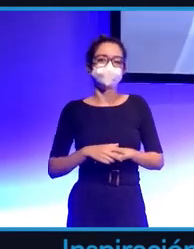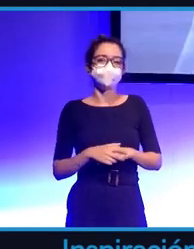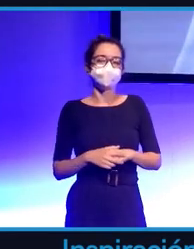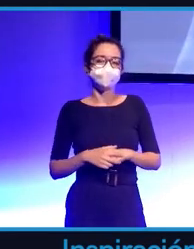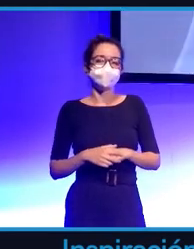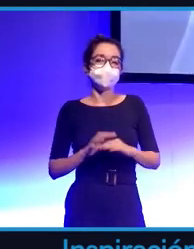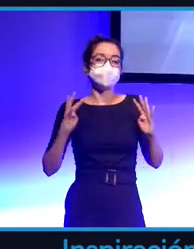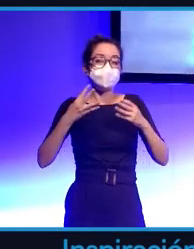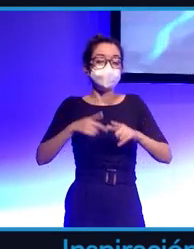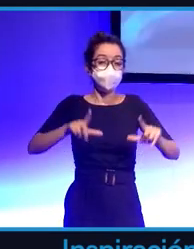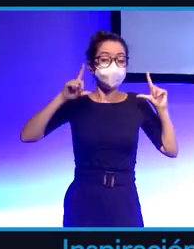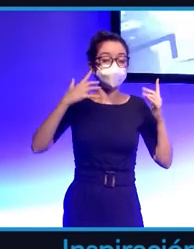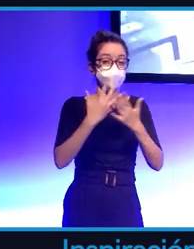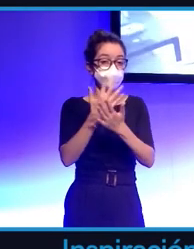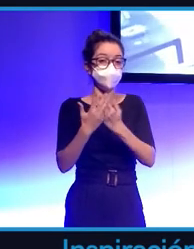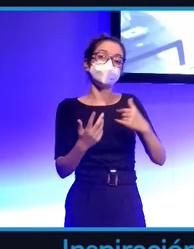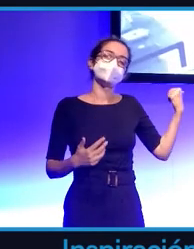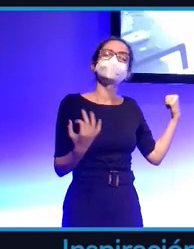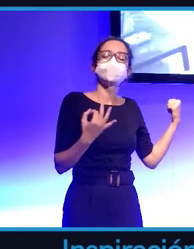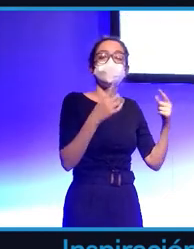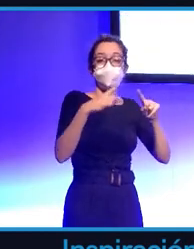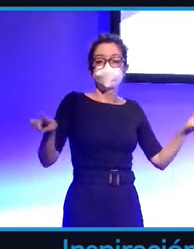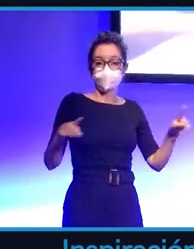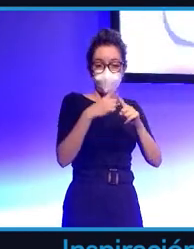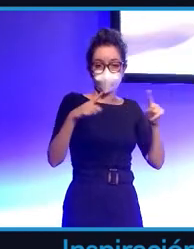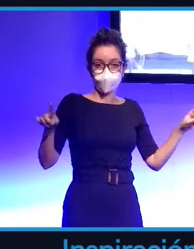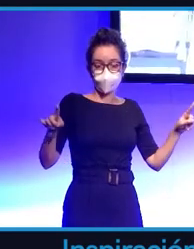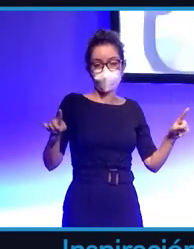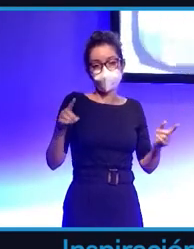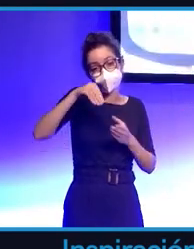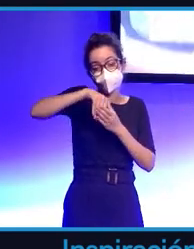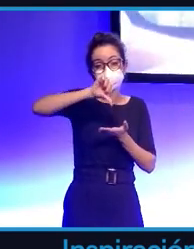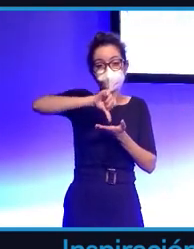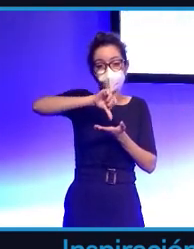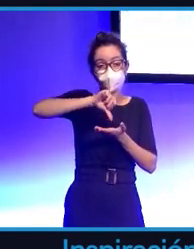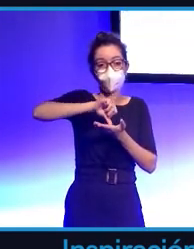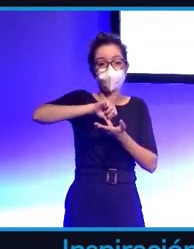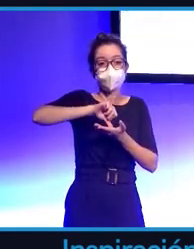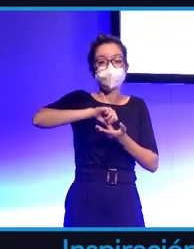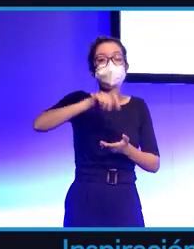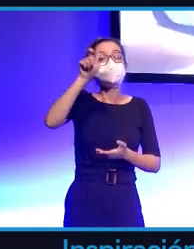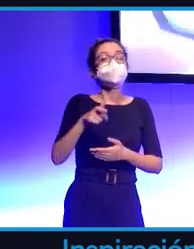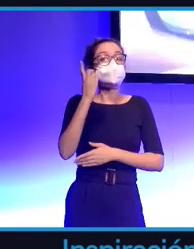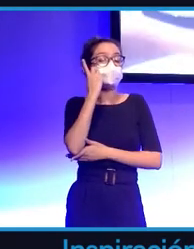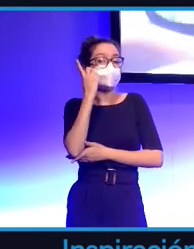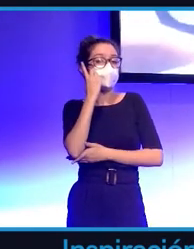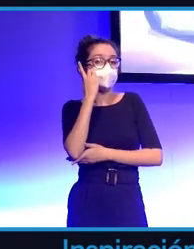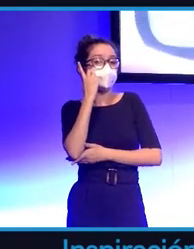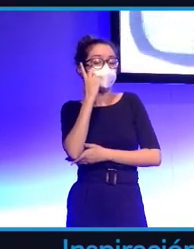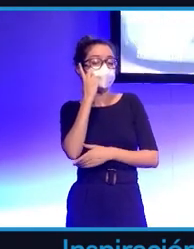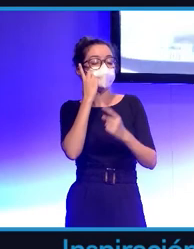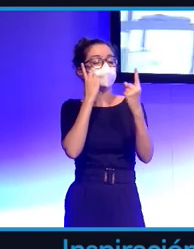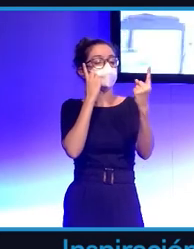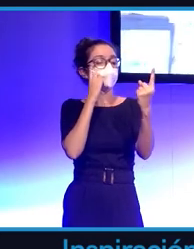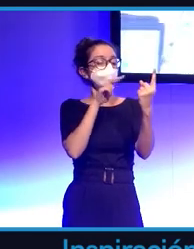metaverso mixto aquí vemos un concierto que está ocurriendo a escala ciudad y una persona en este caso con un móvil está viendo